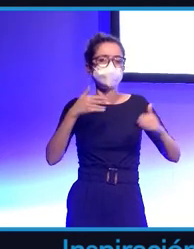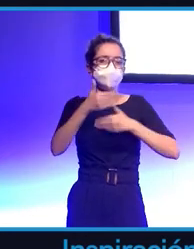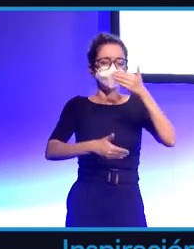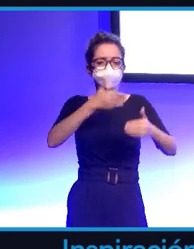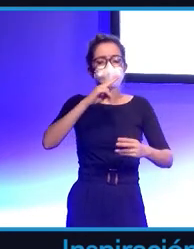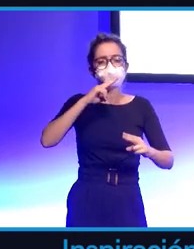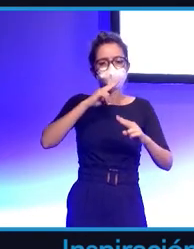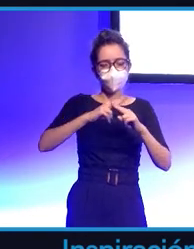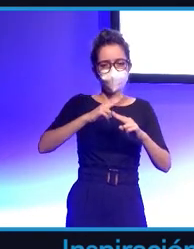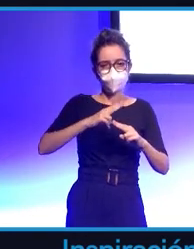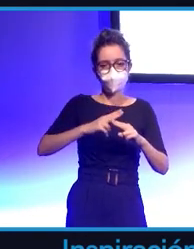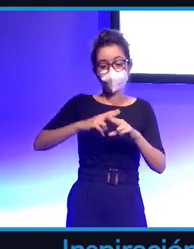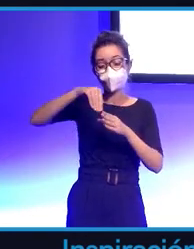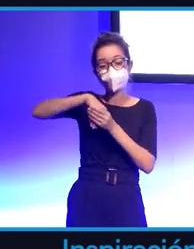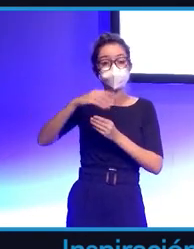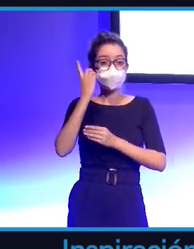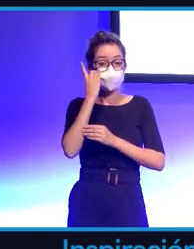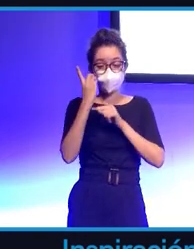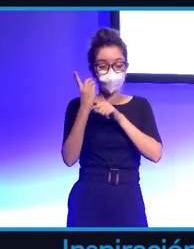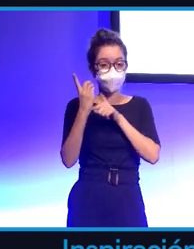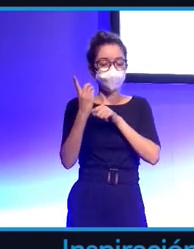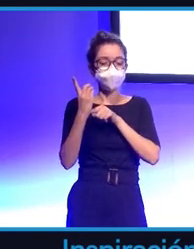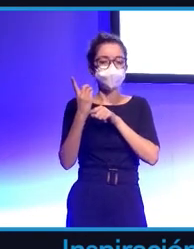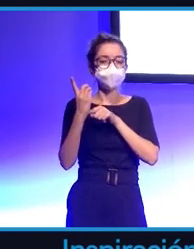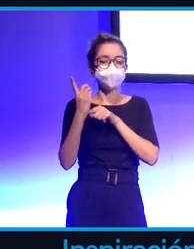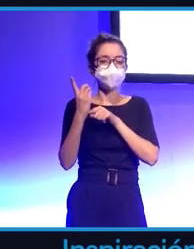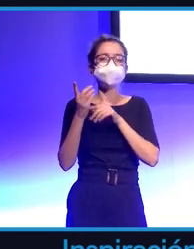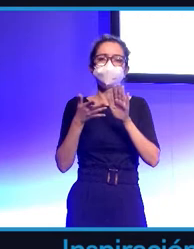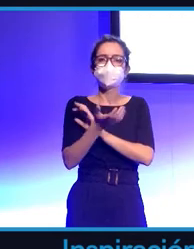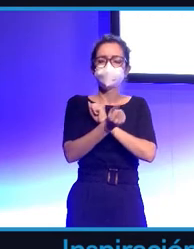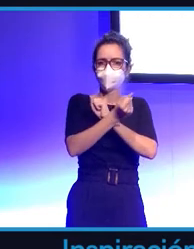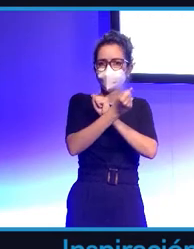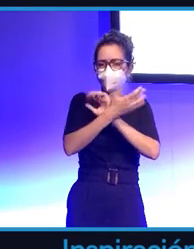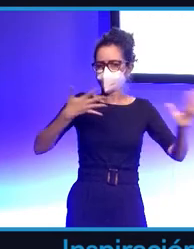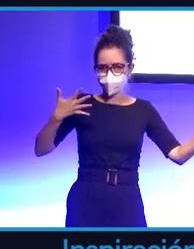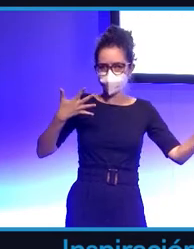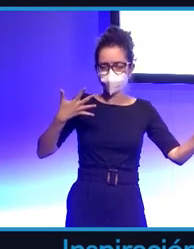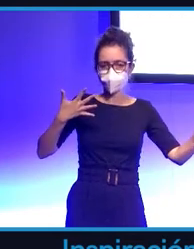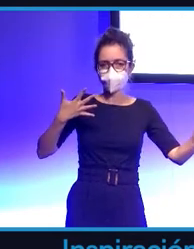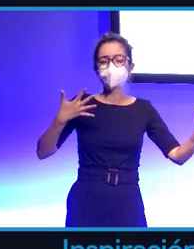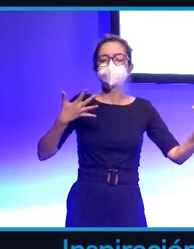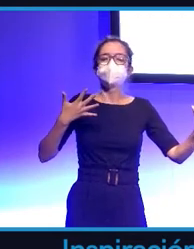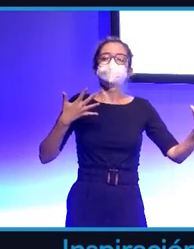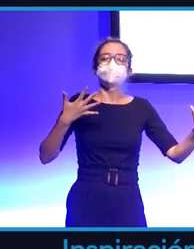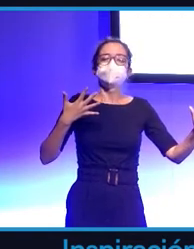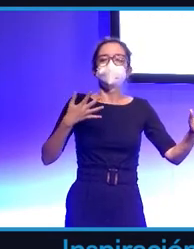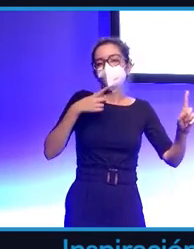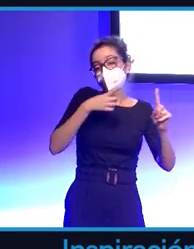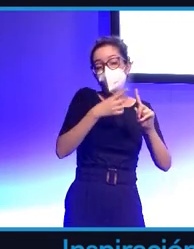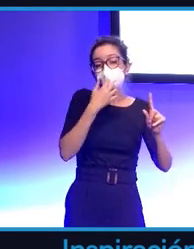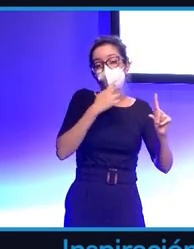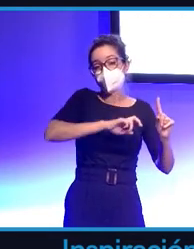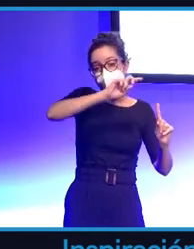de datos con el móvil, que lo que trae ya no solo es velocidad, no es un tema de que vaya más rápido para ver Netflix,